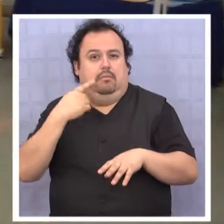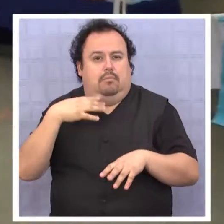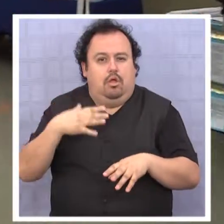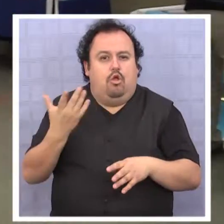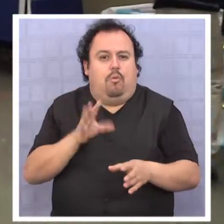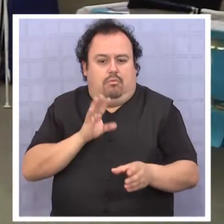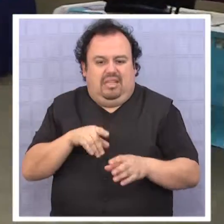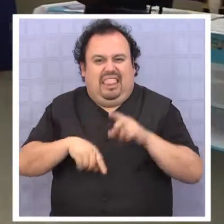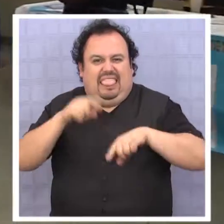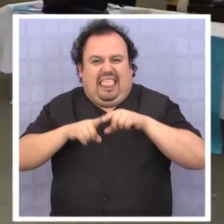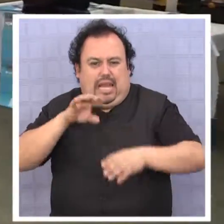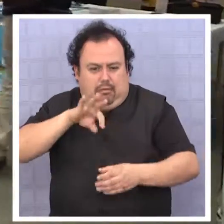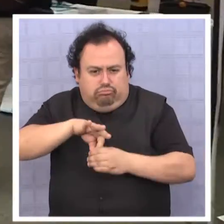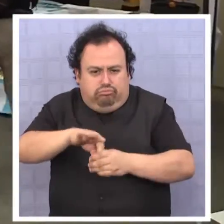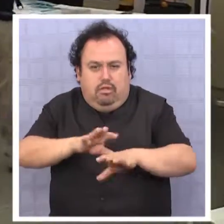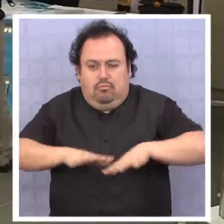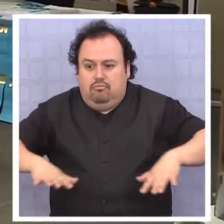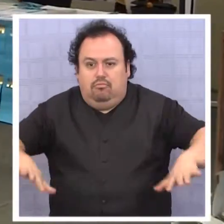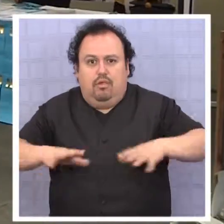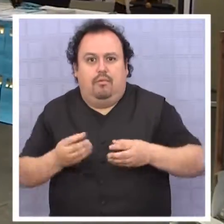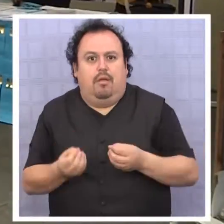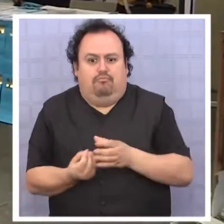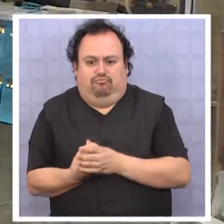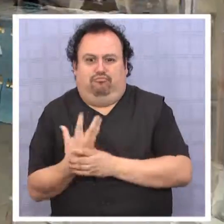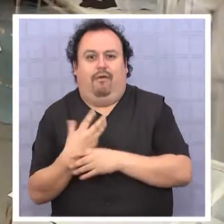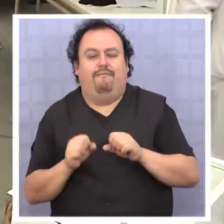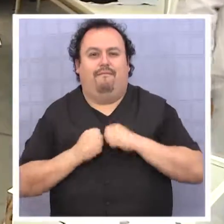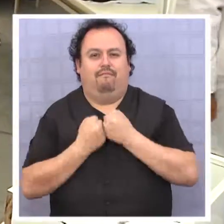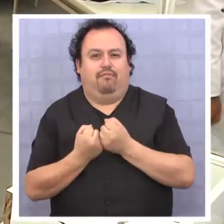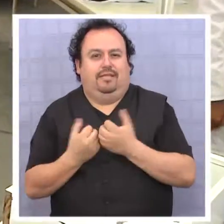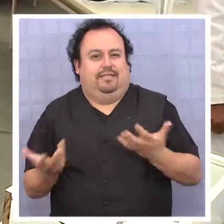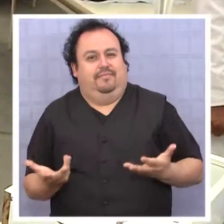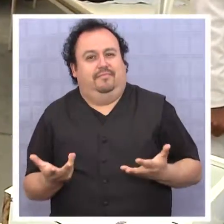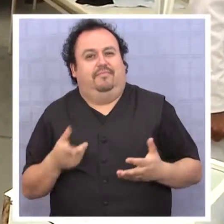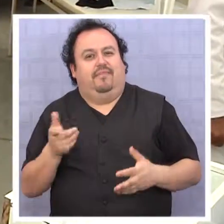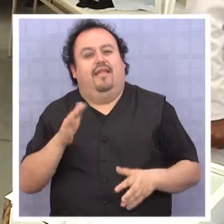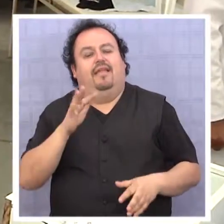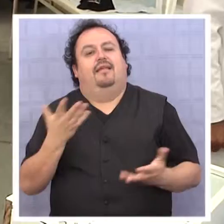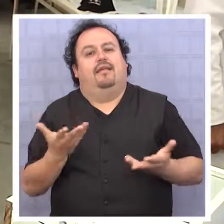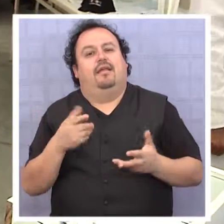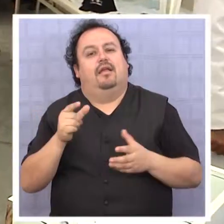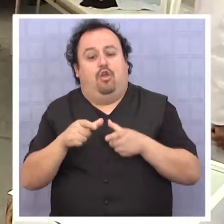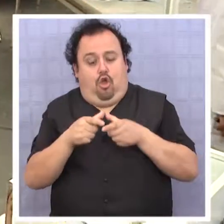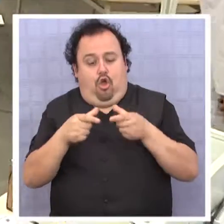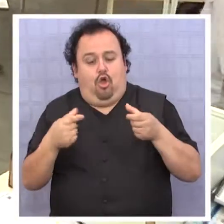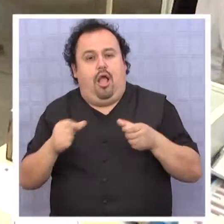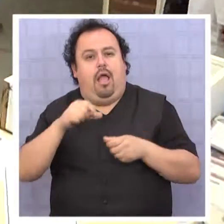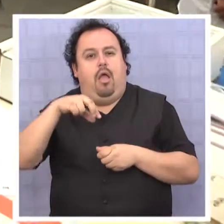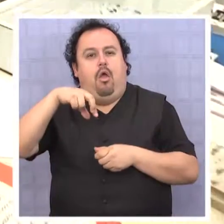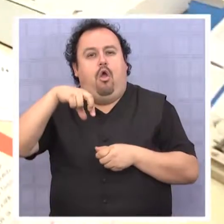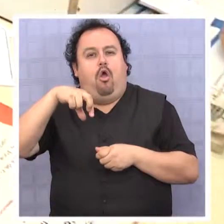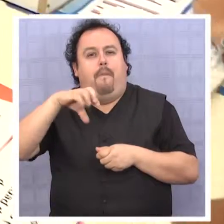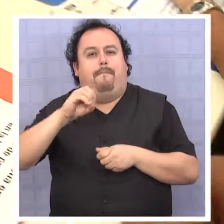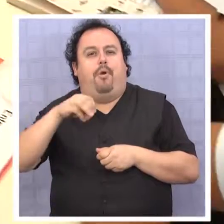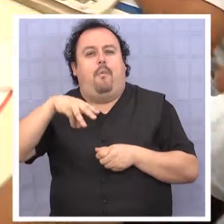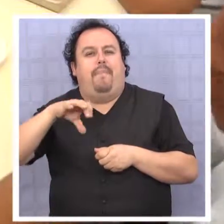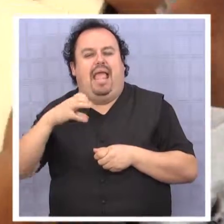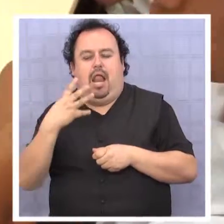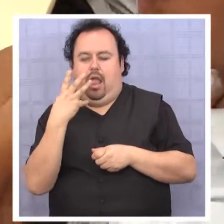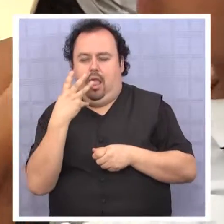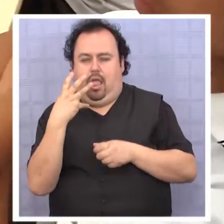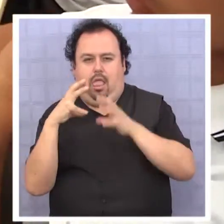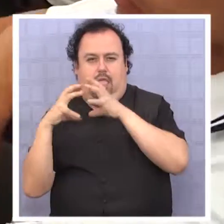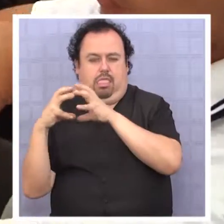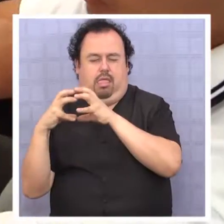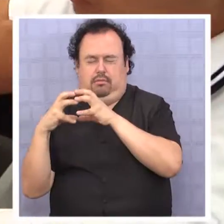fertilizante, entonces de ese modo queremos utilizar la medusa como fertilizante. En el embés de la hoja del pomelo podemos encontrar hasta